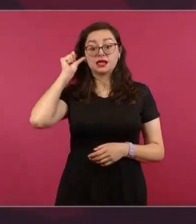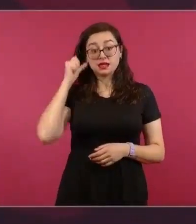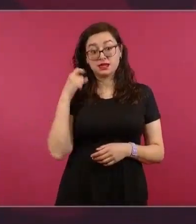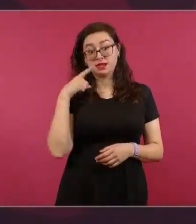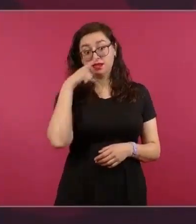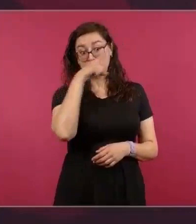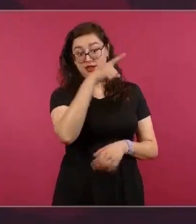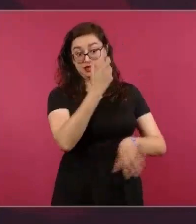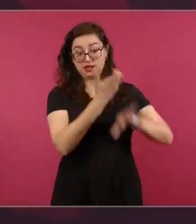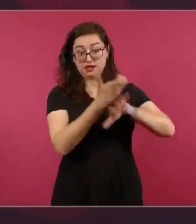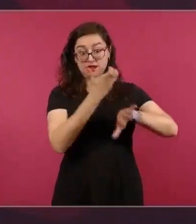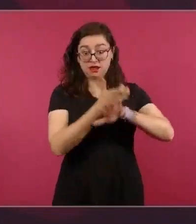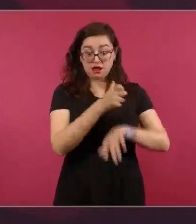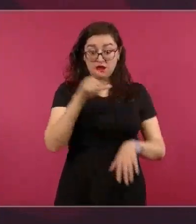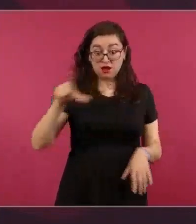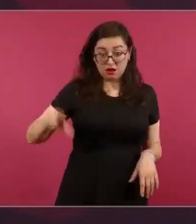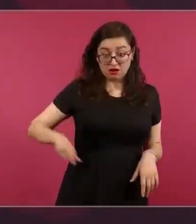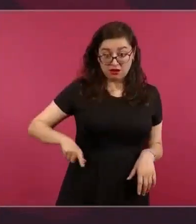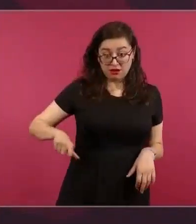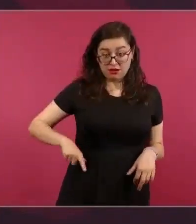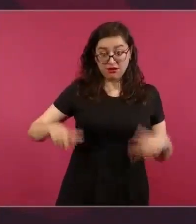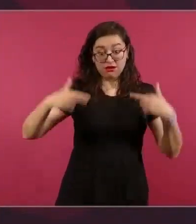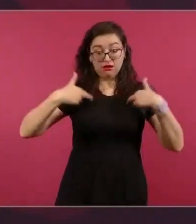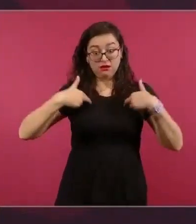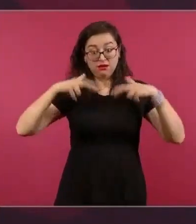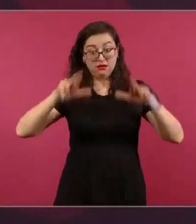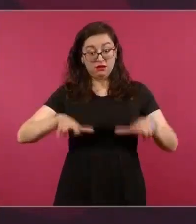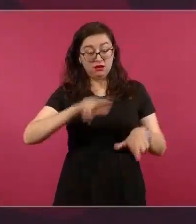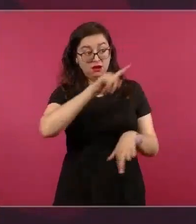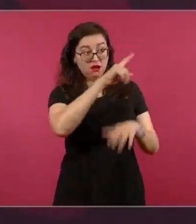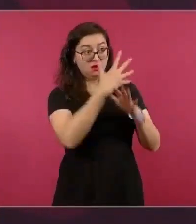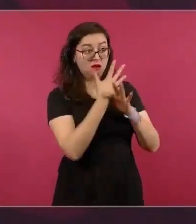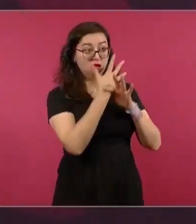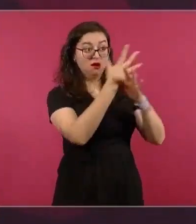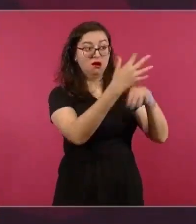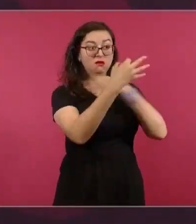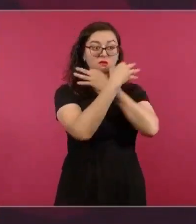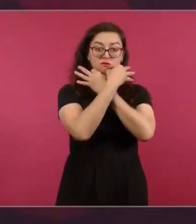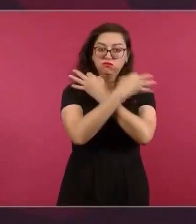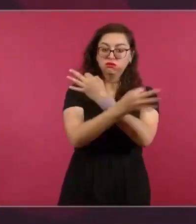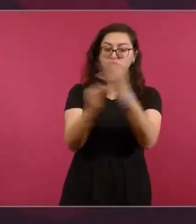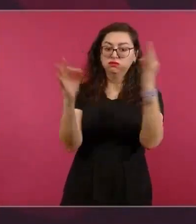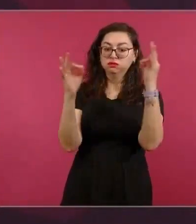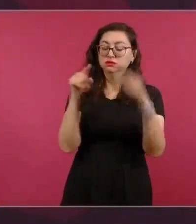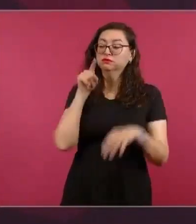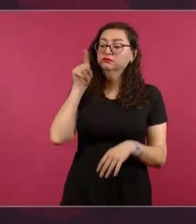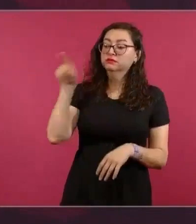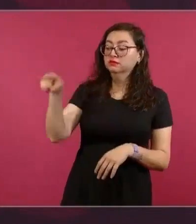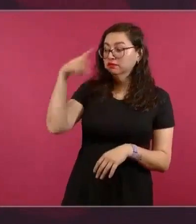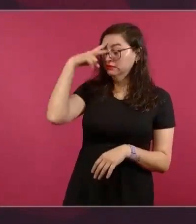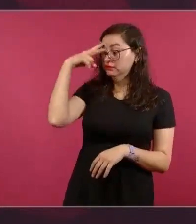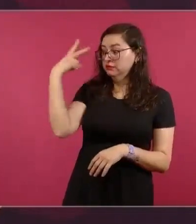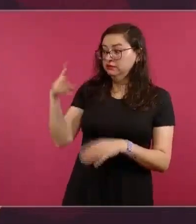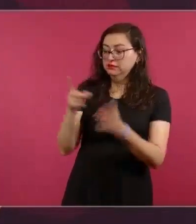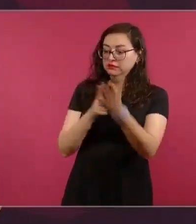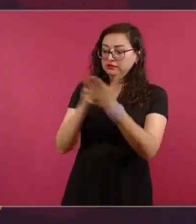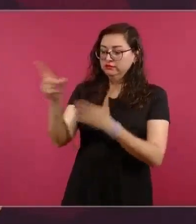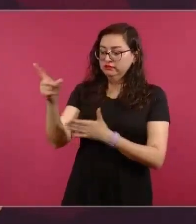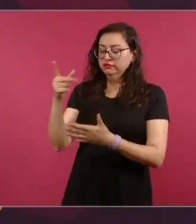hablando de que en México se violan derechos humanos y ellos